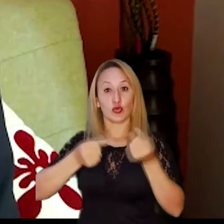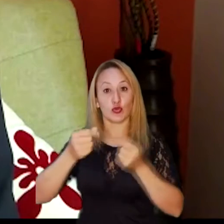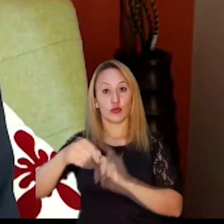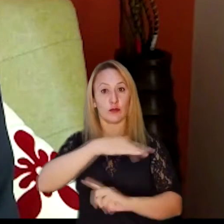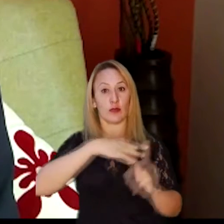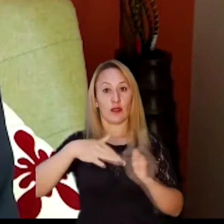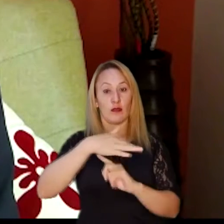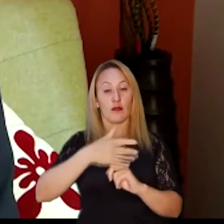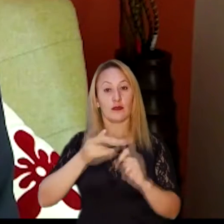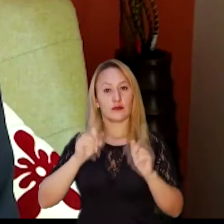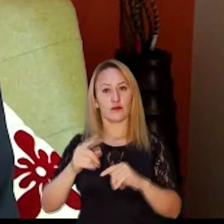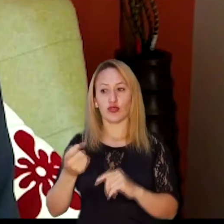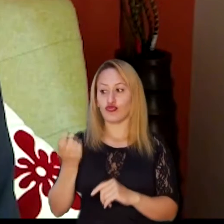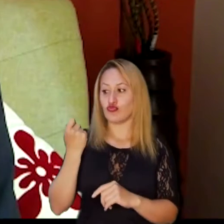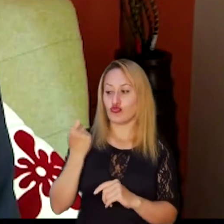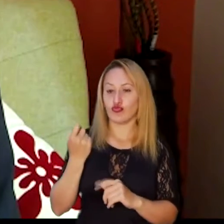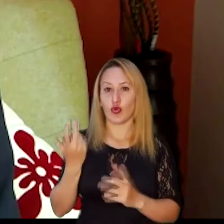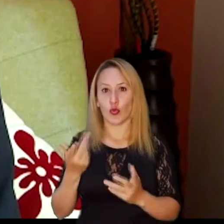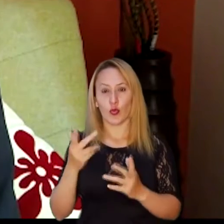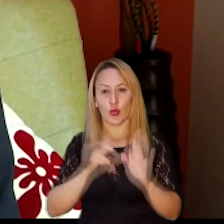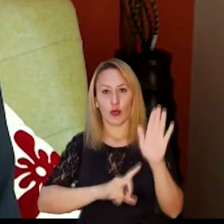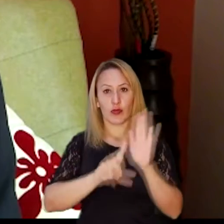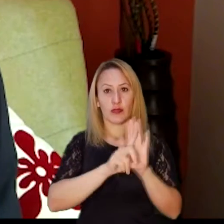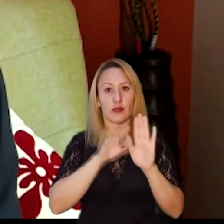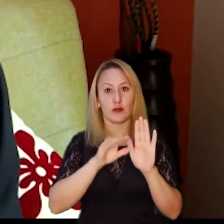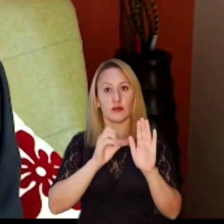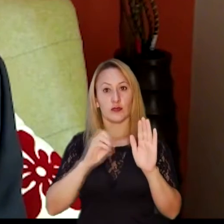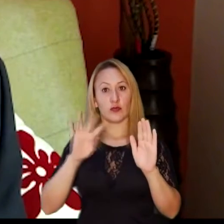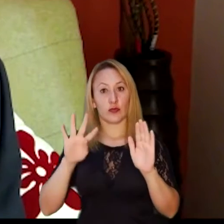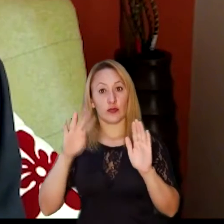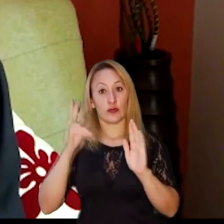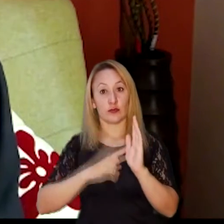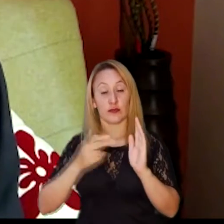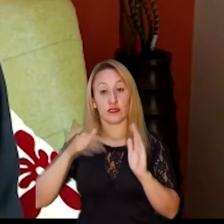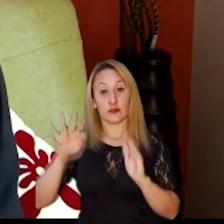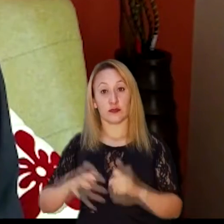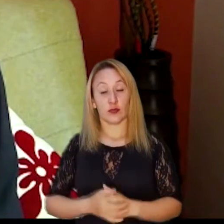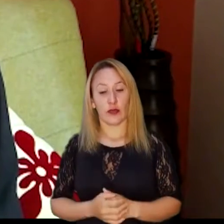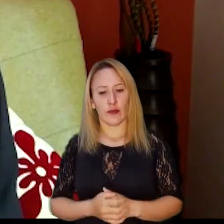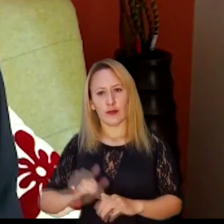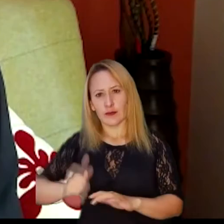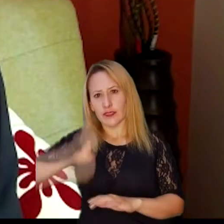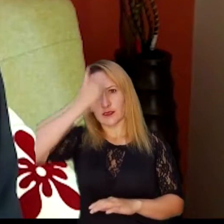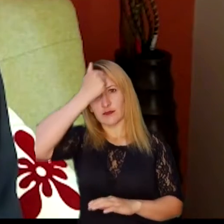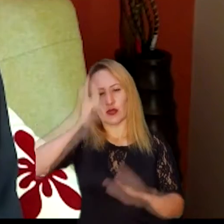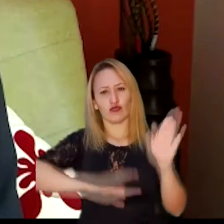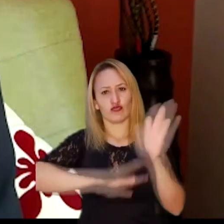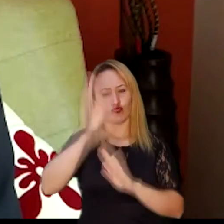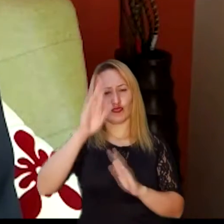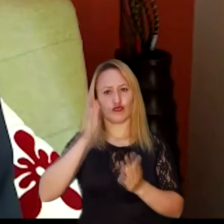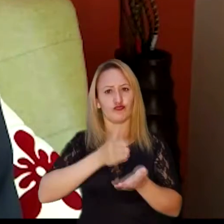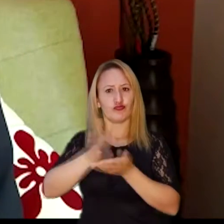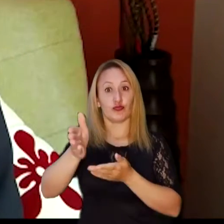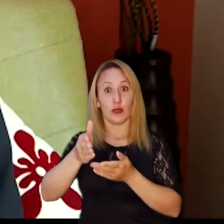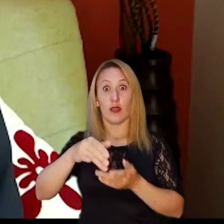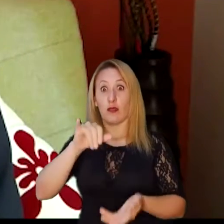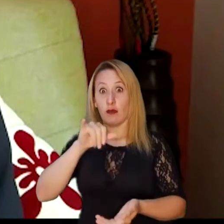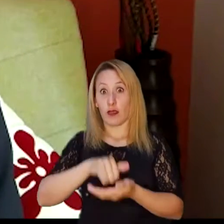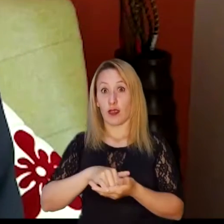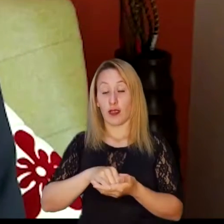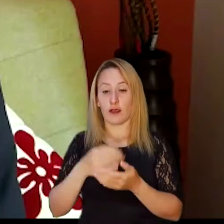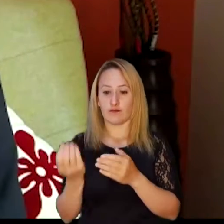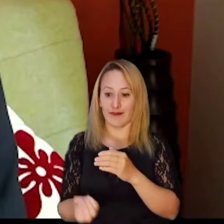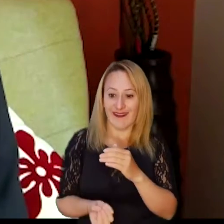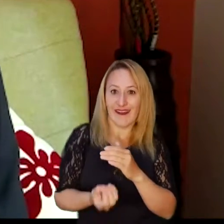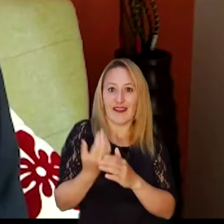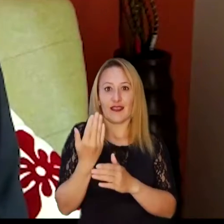principio de valoración de costos ambientales, y más recientemente, en el Acto Legislativo 04 de 2019, el principio de desarrollo sostenible,